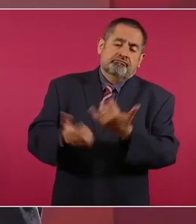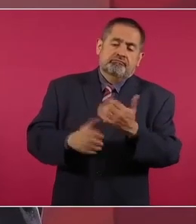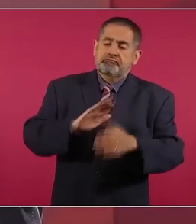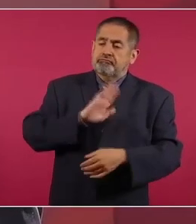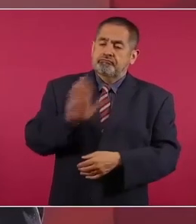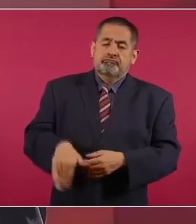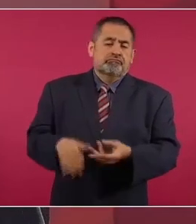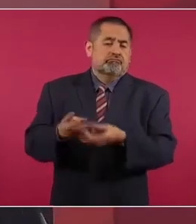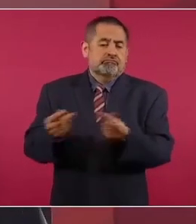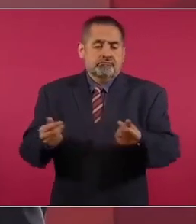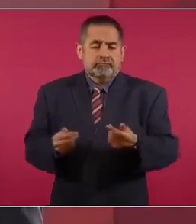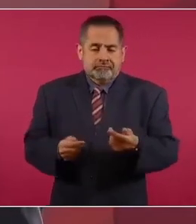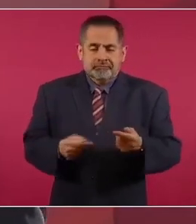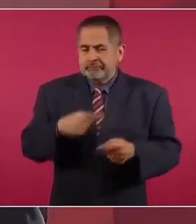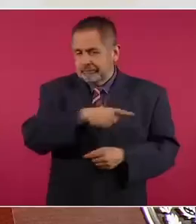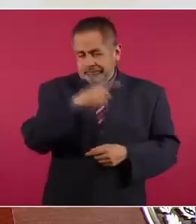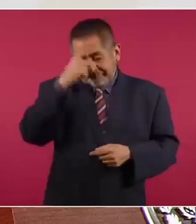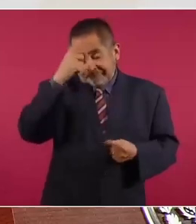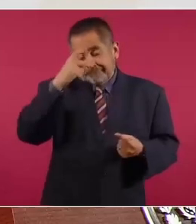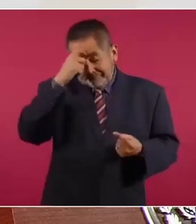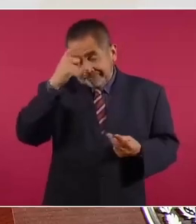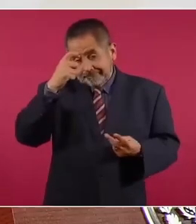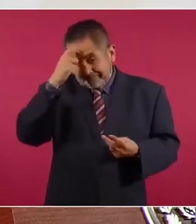todo esto que inventaron.